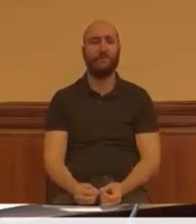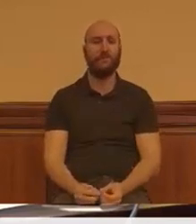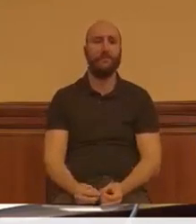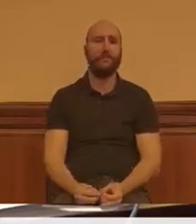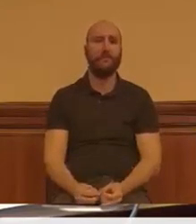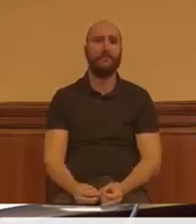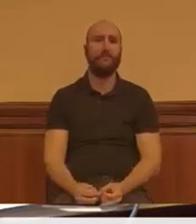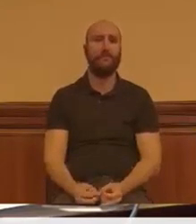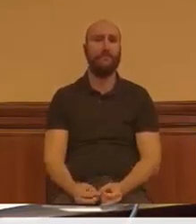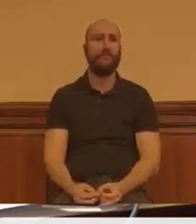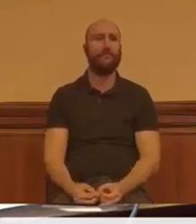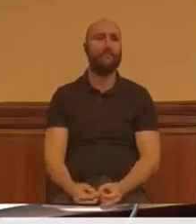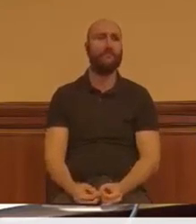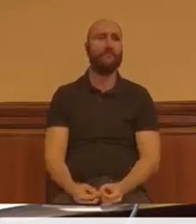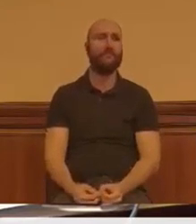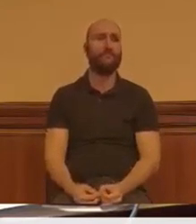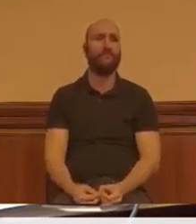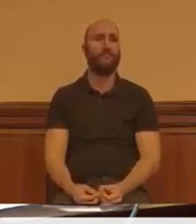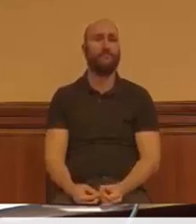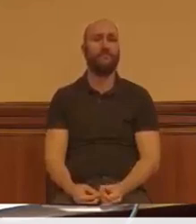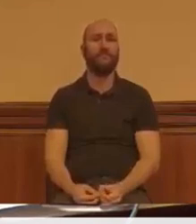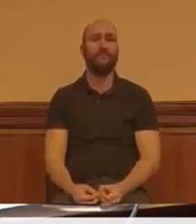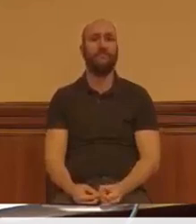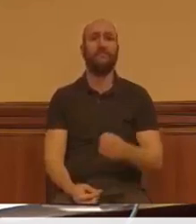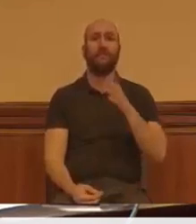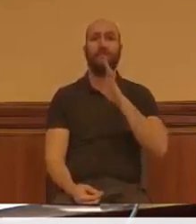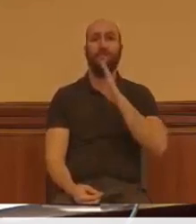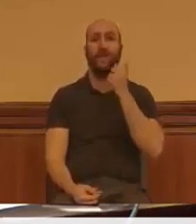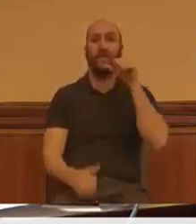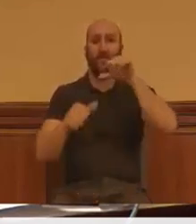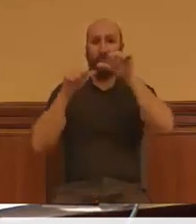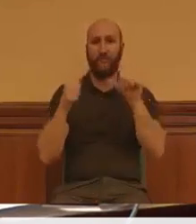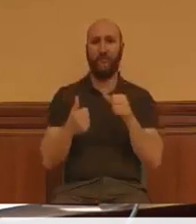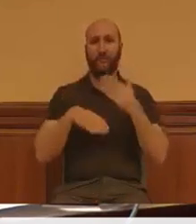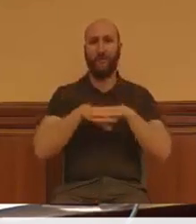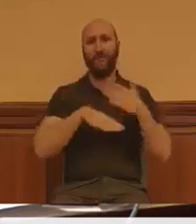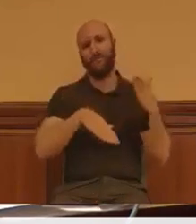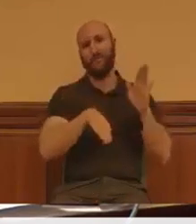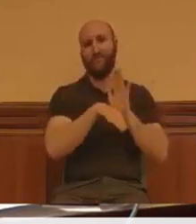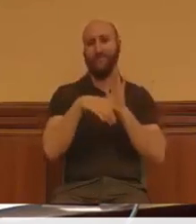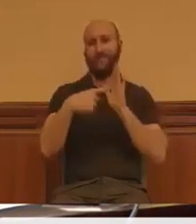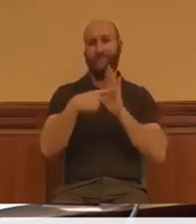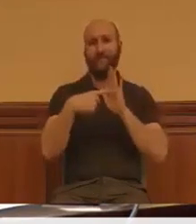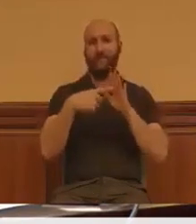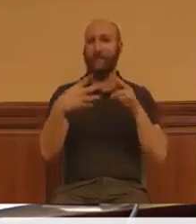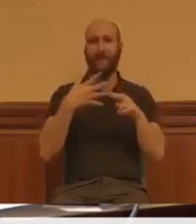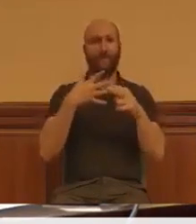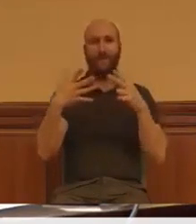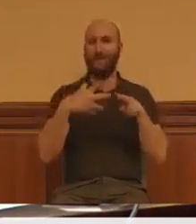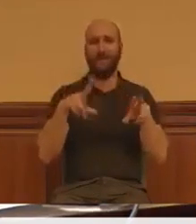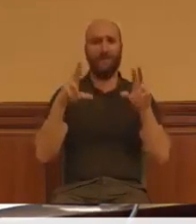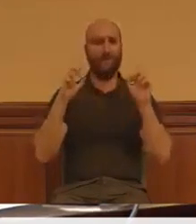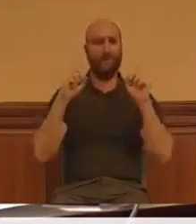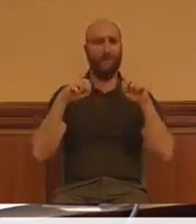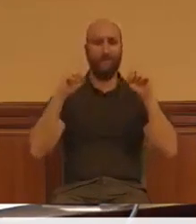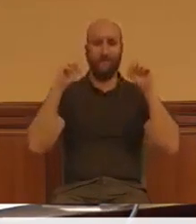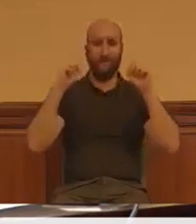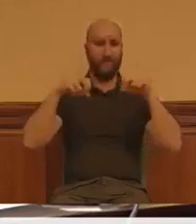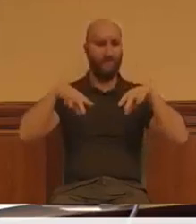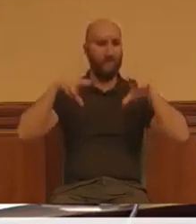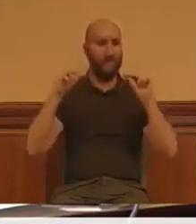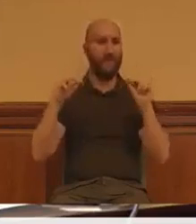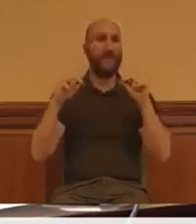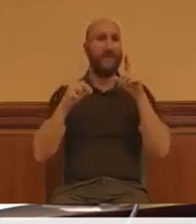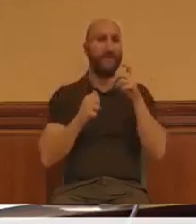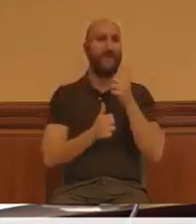Esa es una manera de sacarlas a la luz, de dejar de ser invisibles. Y esto sí es una prioridad